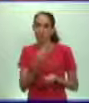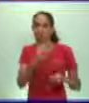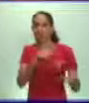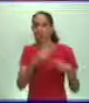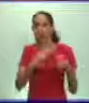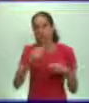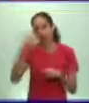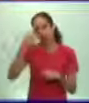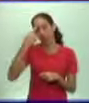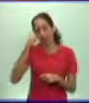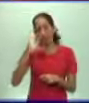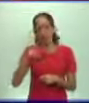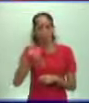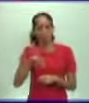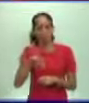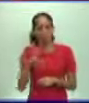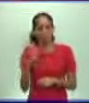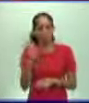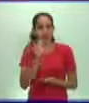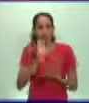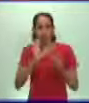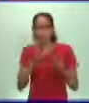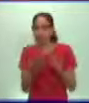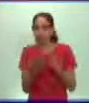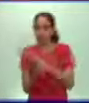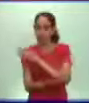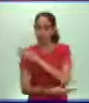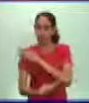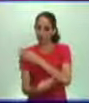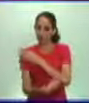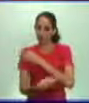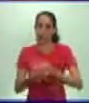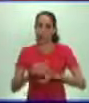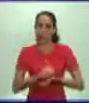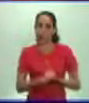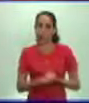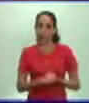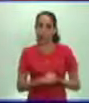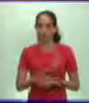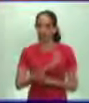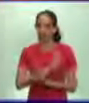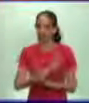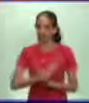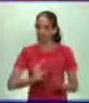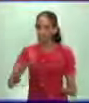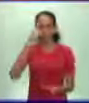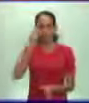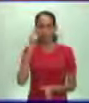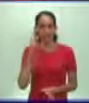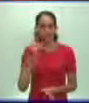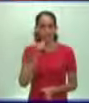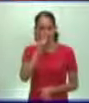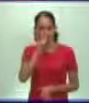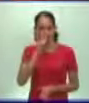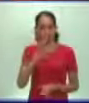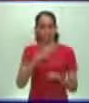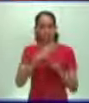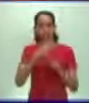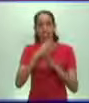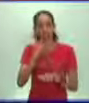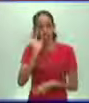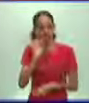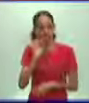y la China. Pero recuerden también ustedes muchachos que ya para el siglo XV, el siglo XIV se van a introducir cambios